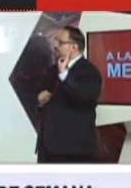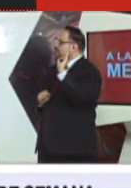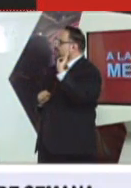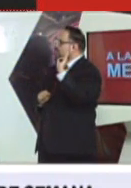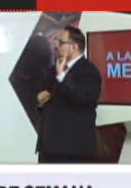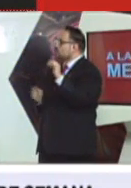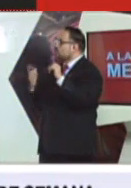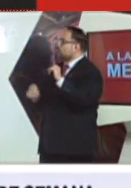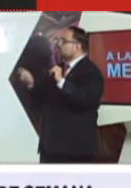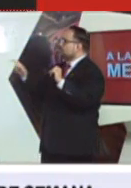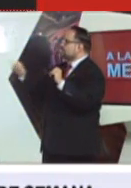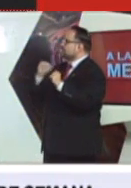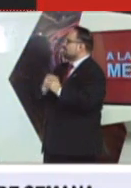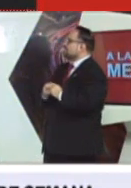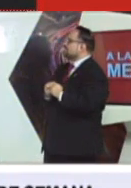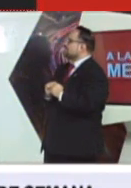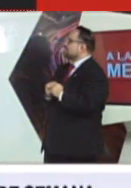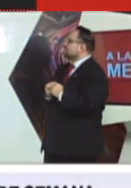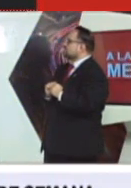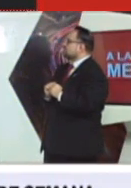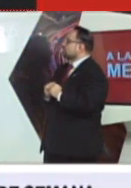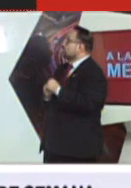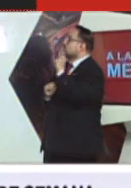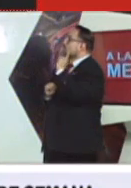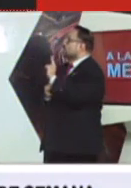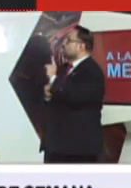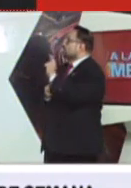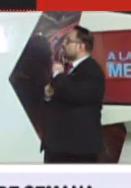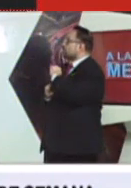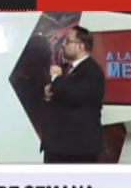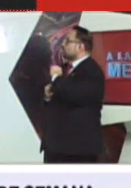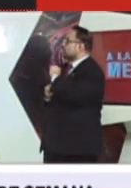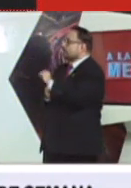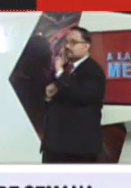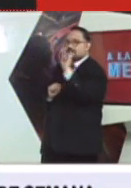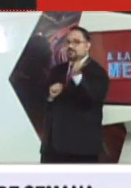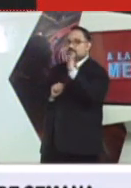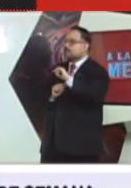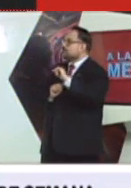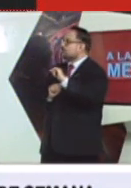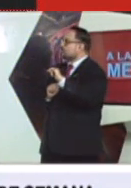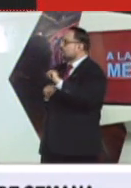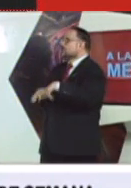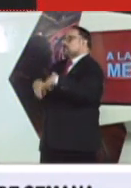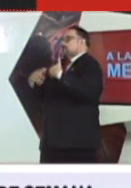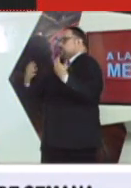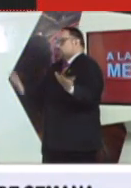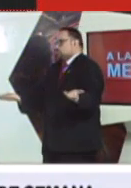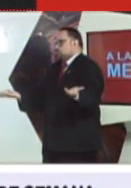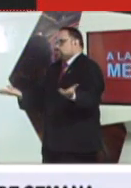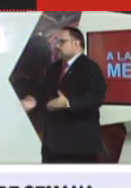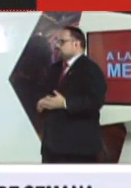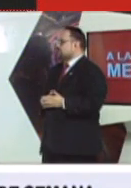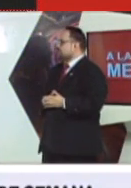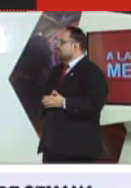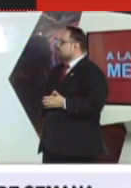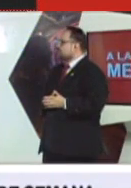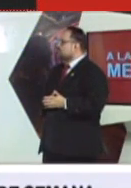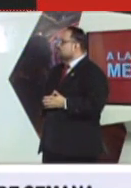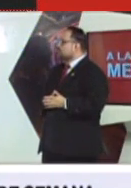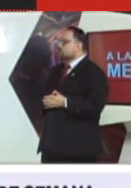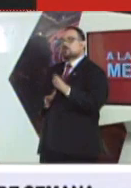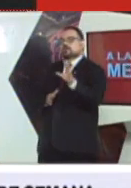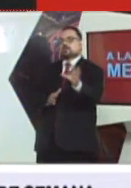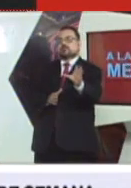la medida ya se relajó, pero también está en ti la decisión de cuidarte o no cuidarte, de salir o no salir, y por supuesto en ese